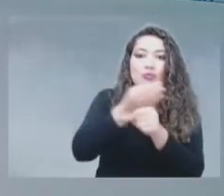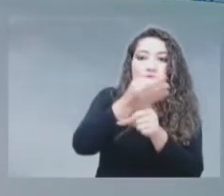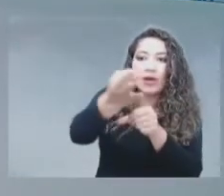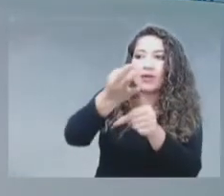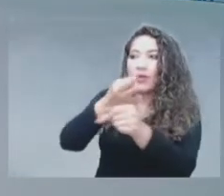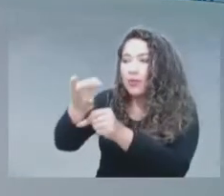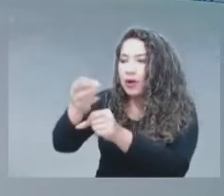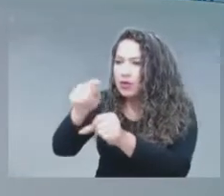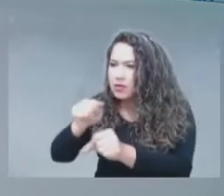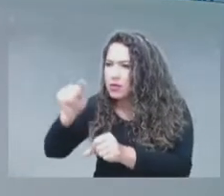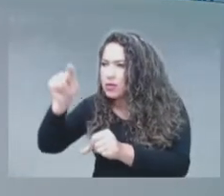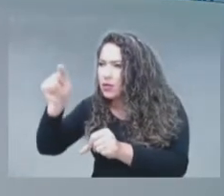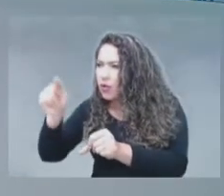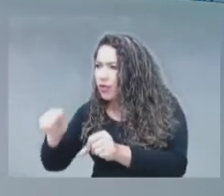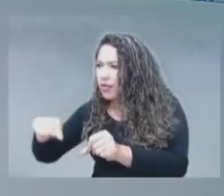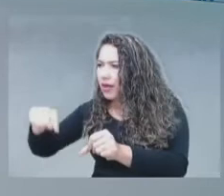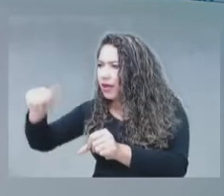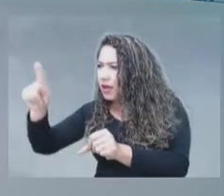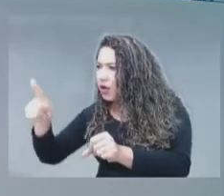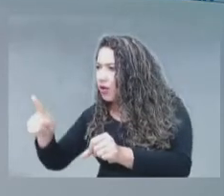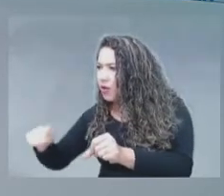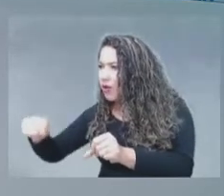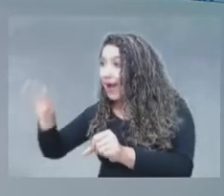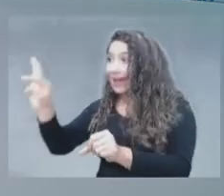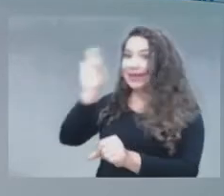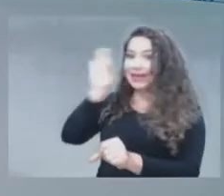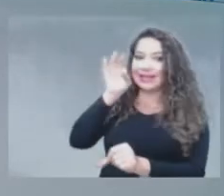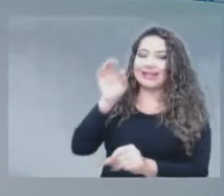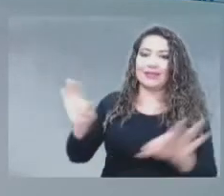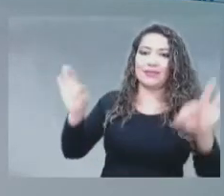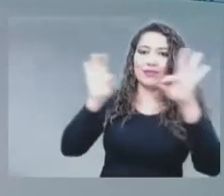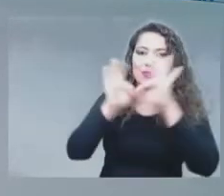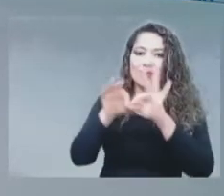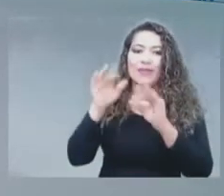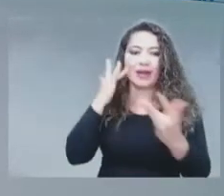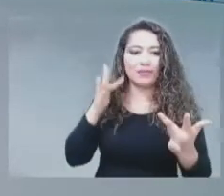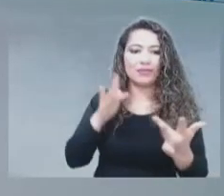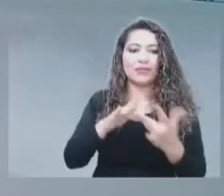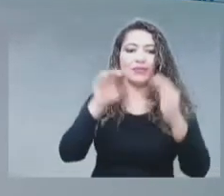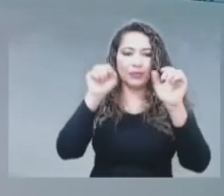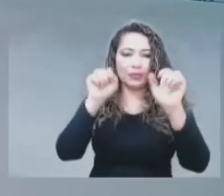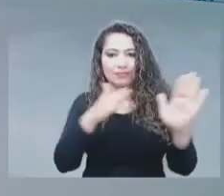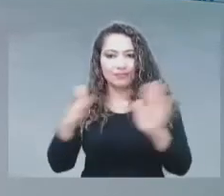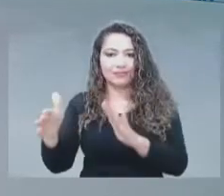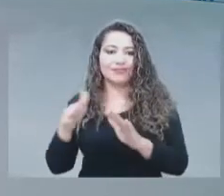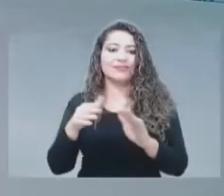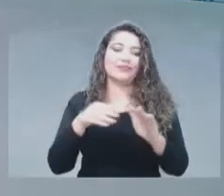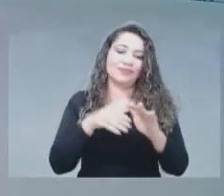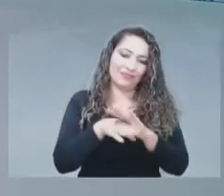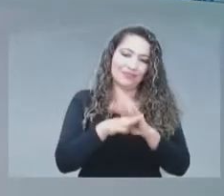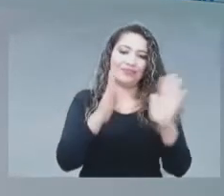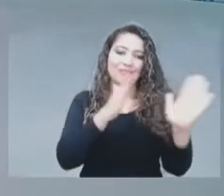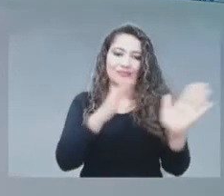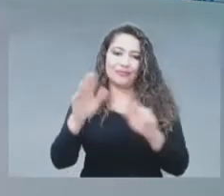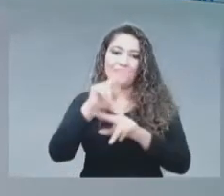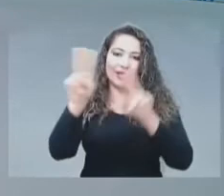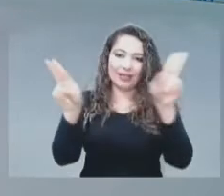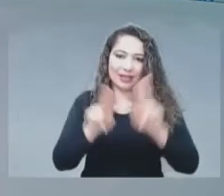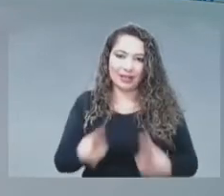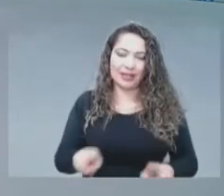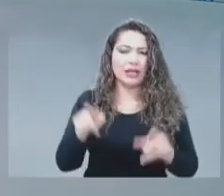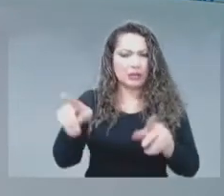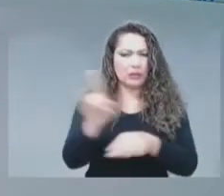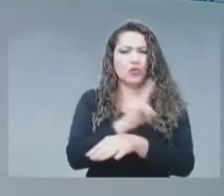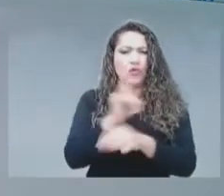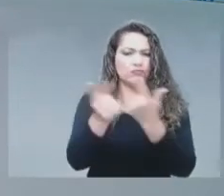para posibilitar el acceso a Internet. Ese espectro es de uso libre, es decir, de uso no